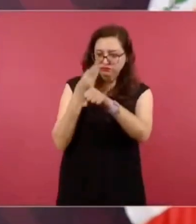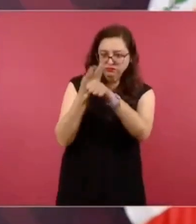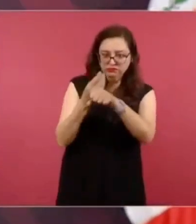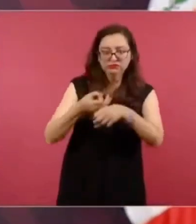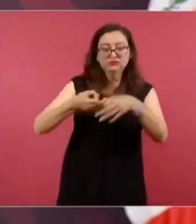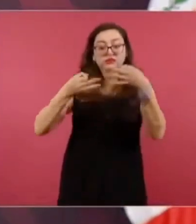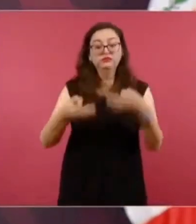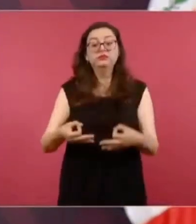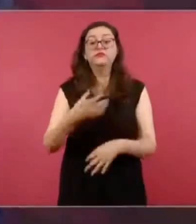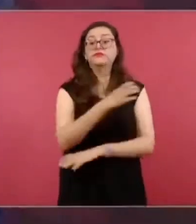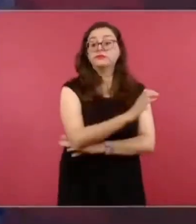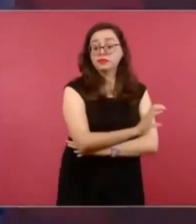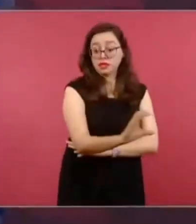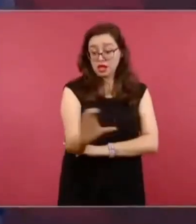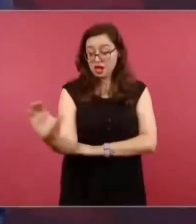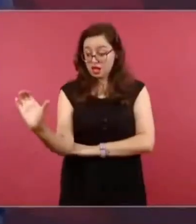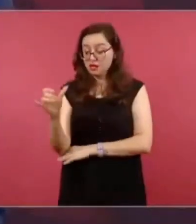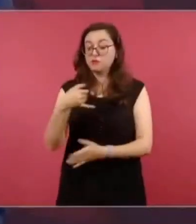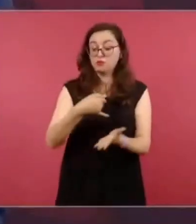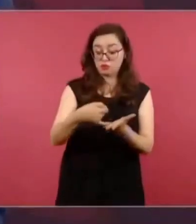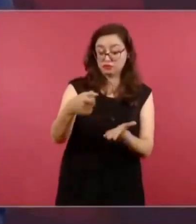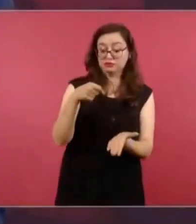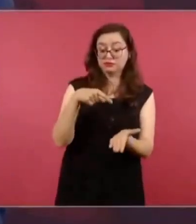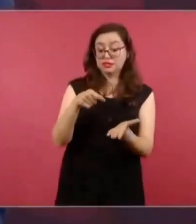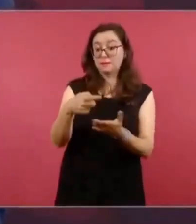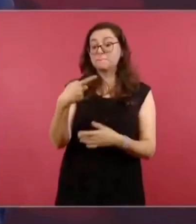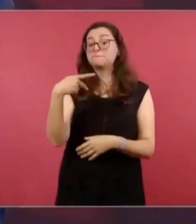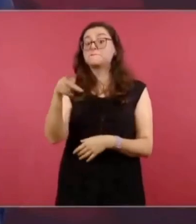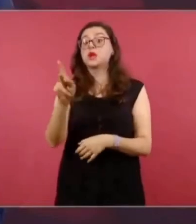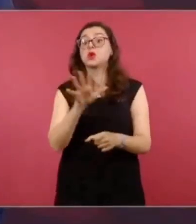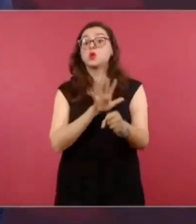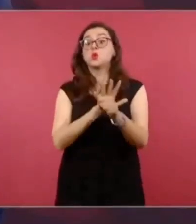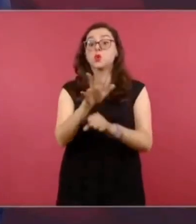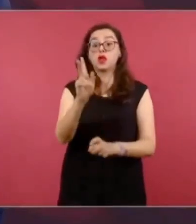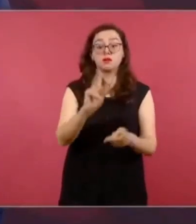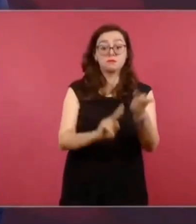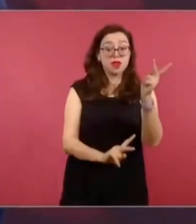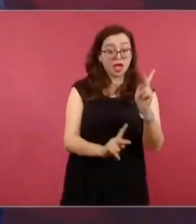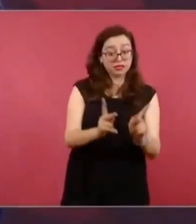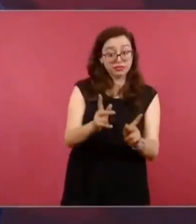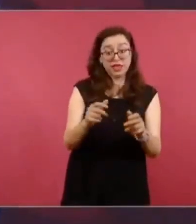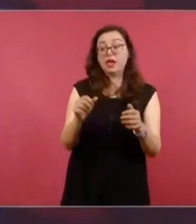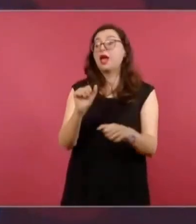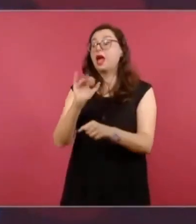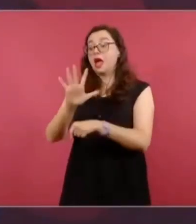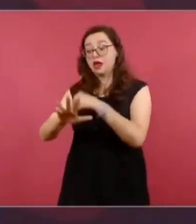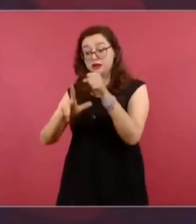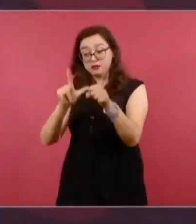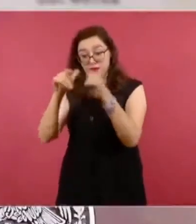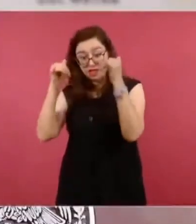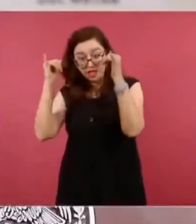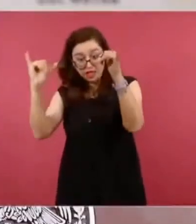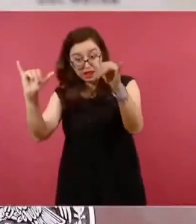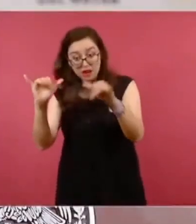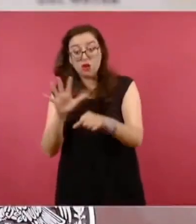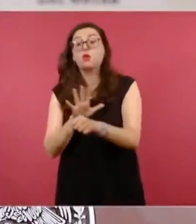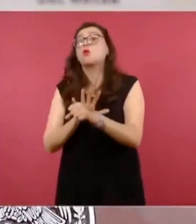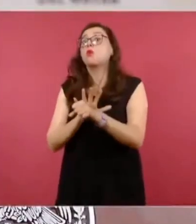Agricultura, pero ¿qué tipo de agricultura?, ganadería, ¿qué tipo de ganadería?,